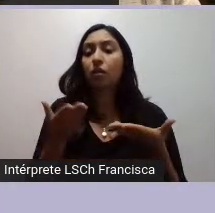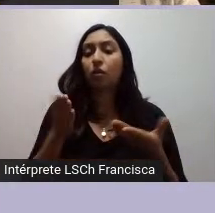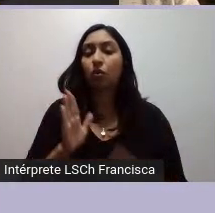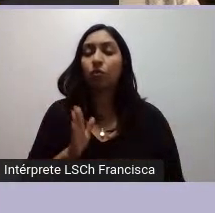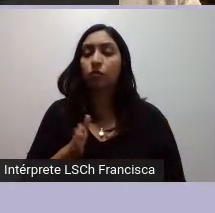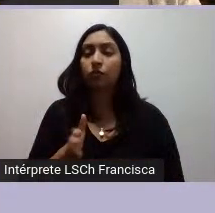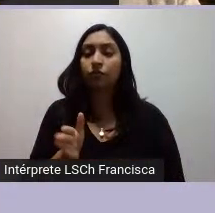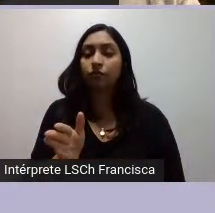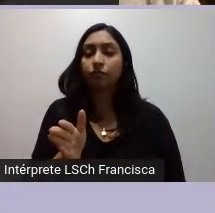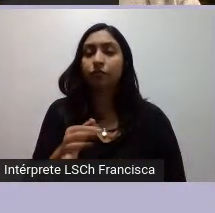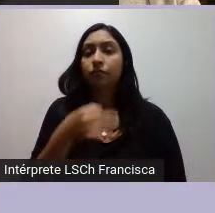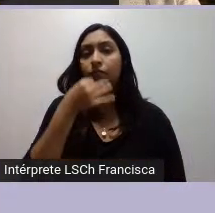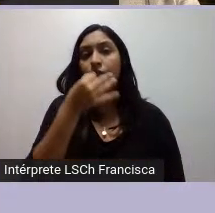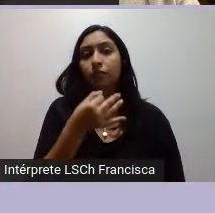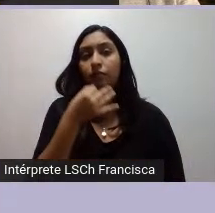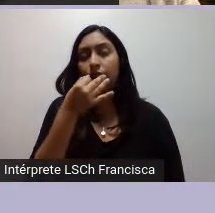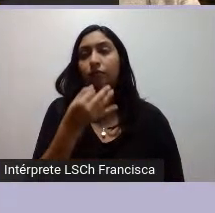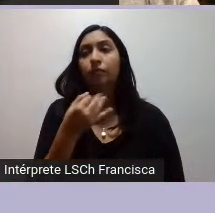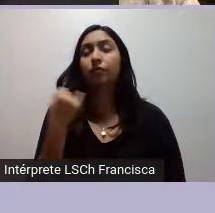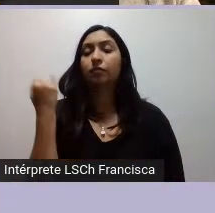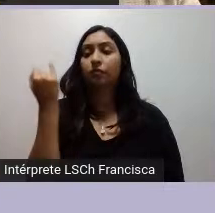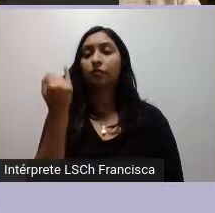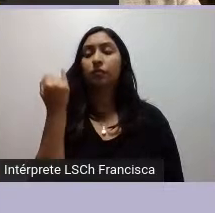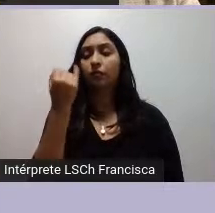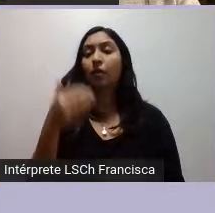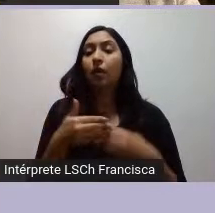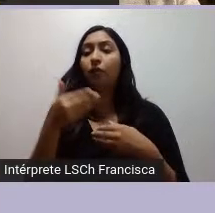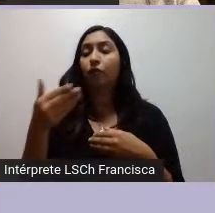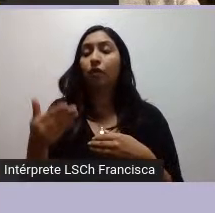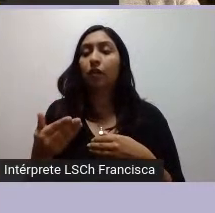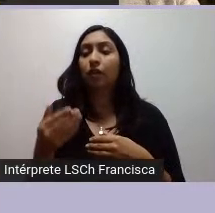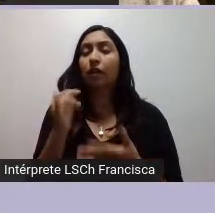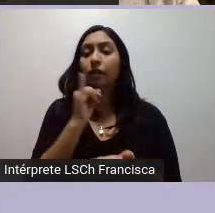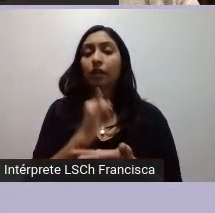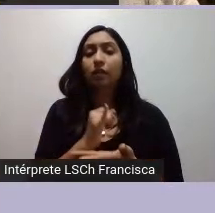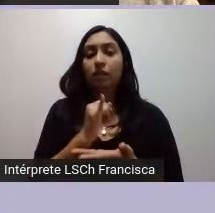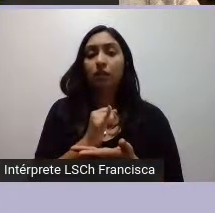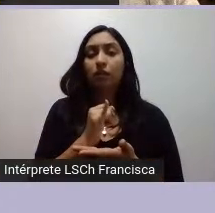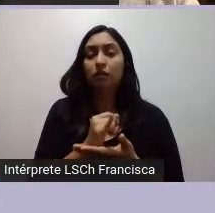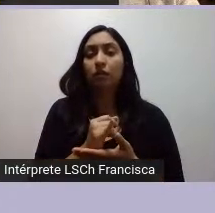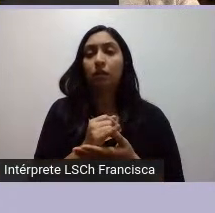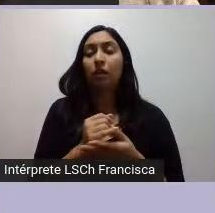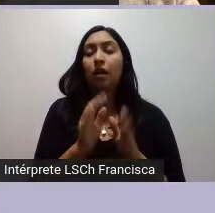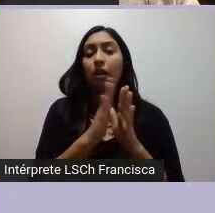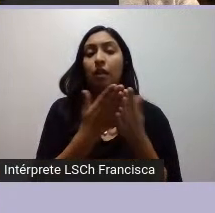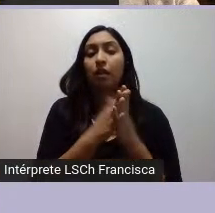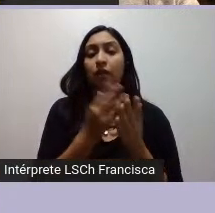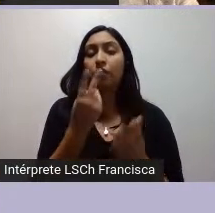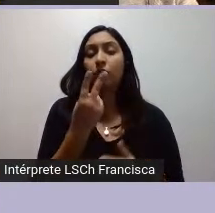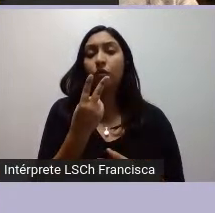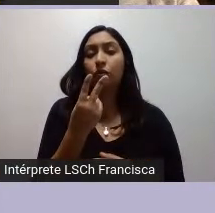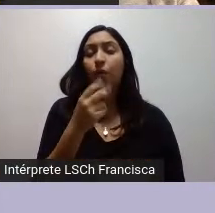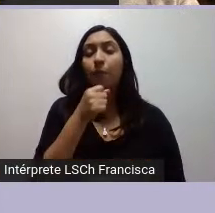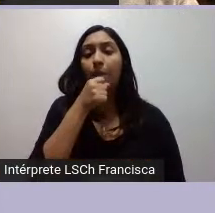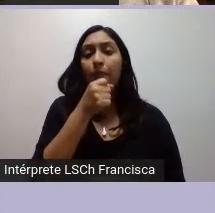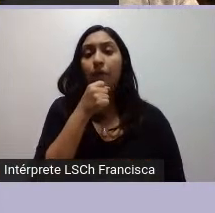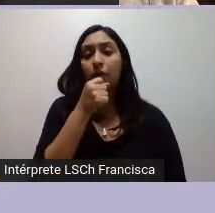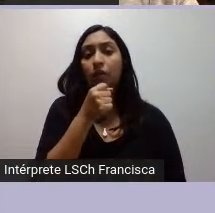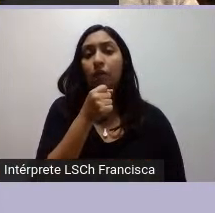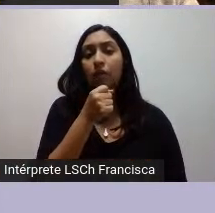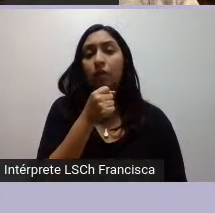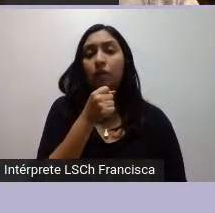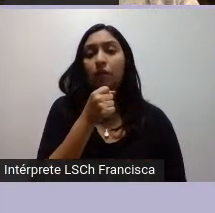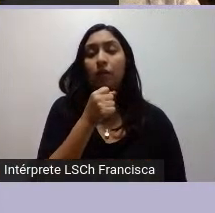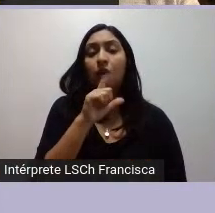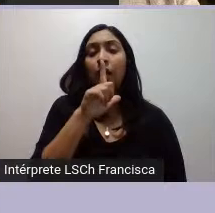planteando esta autonomía fuera de la institucionalidad el libro de dos periodistas Pablo Vergara y Ana Rodríguez la frontera crónica de la ruscanía